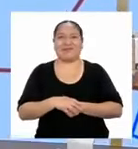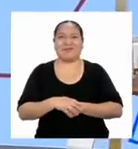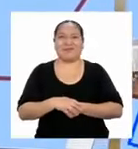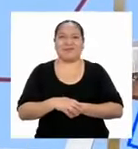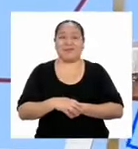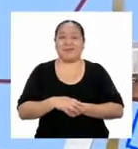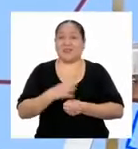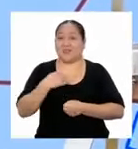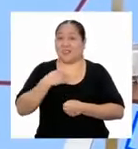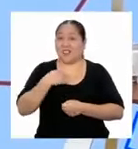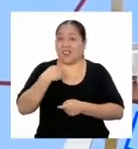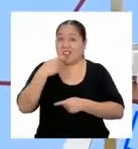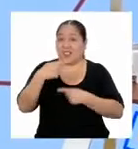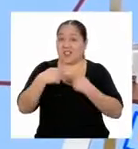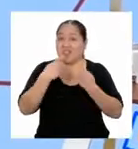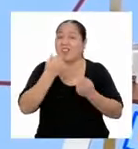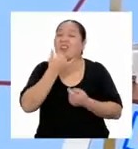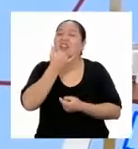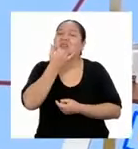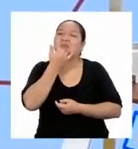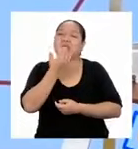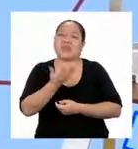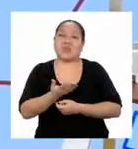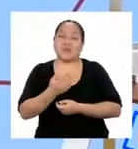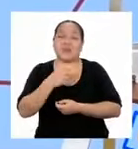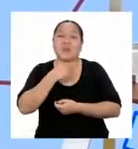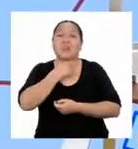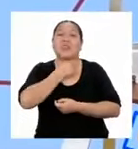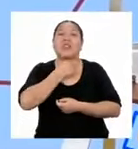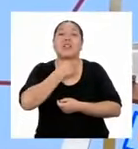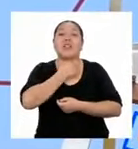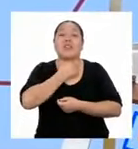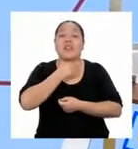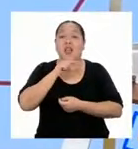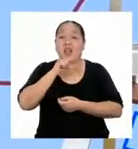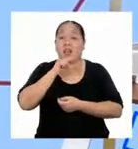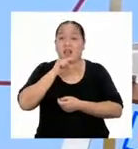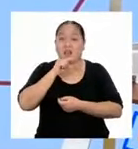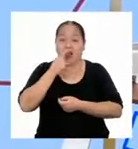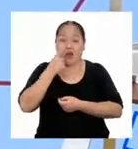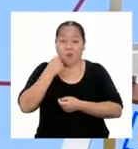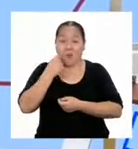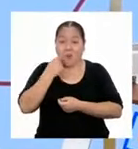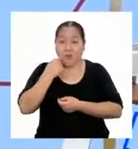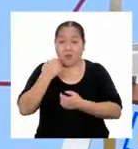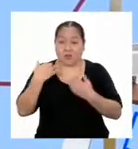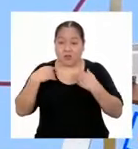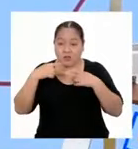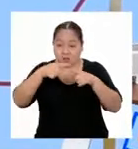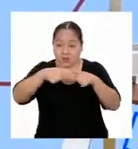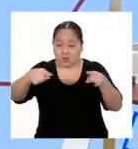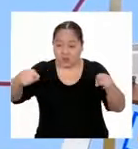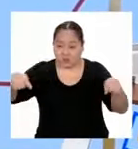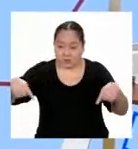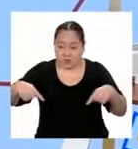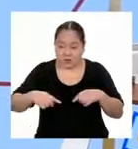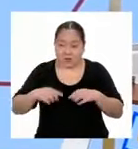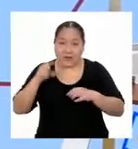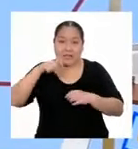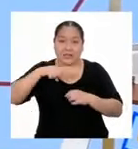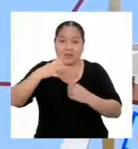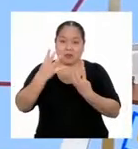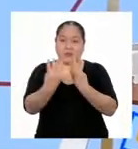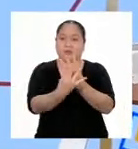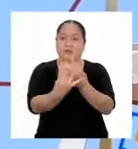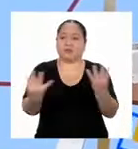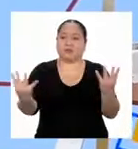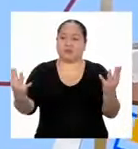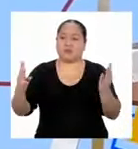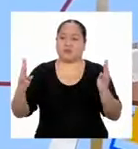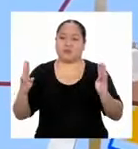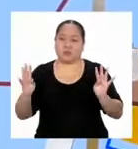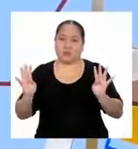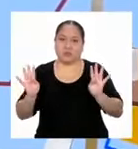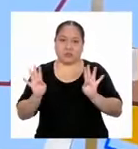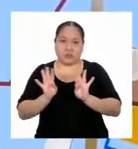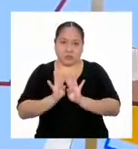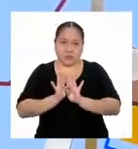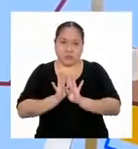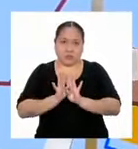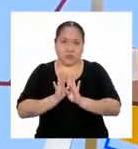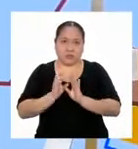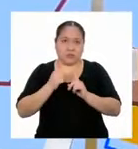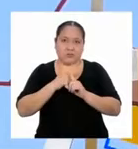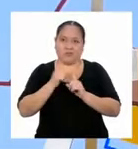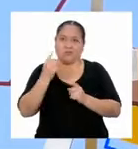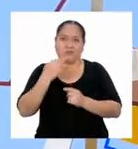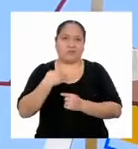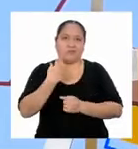Les cuento qué ha pasado. Mi abuelo tiene un terreno y necesita ponerle un cerco de ladrillos alrededor. El problema es que no